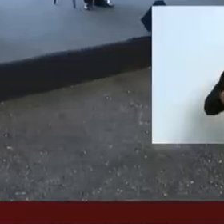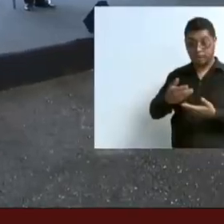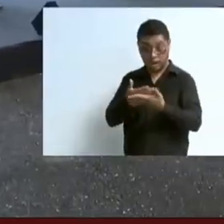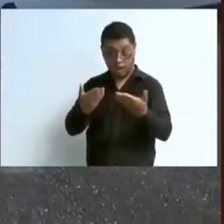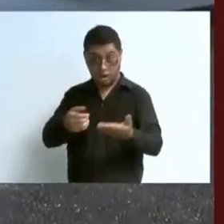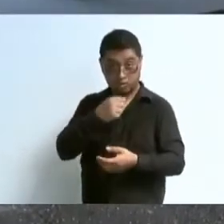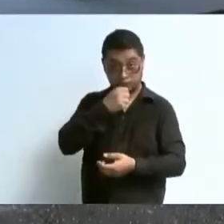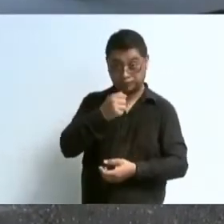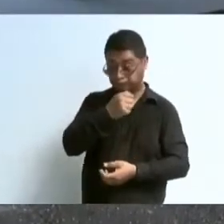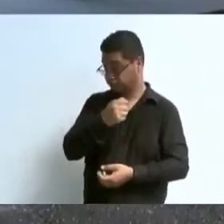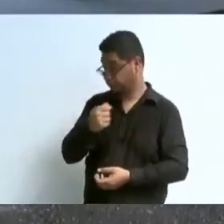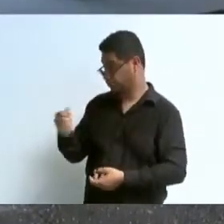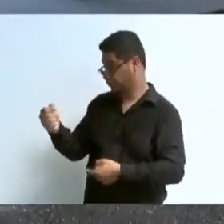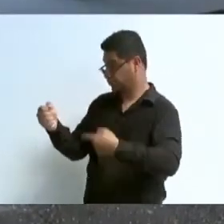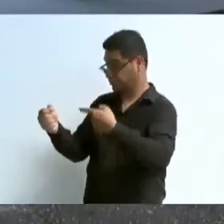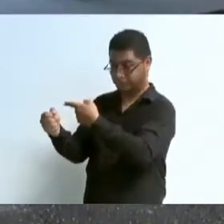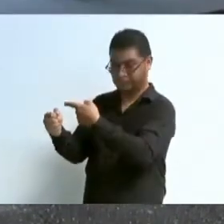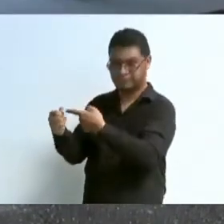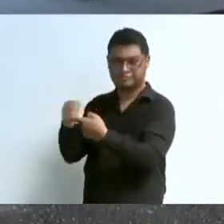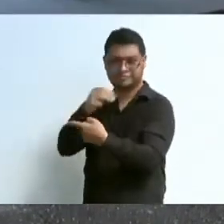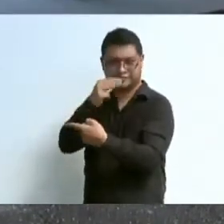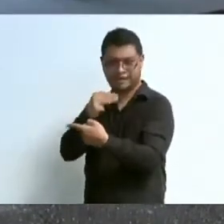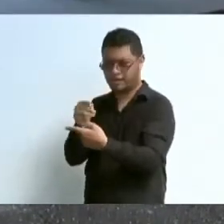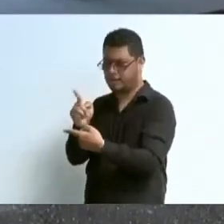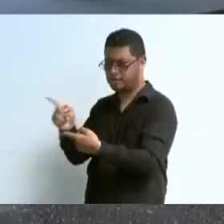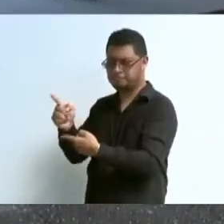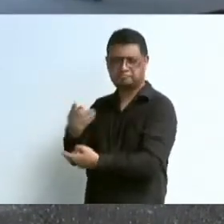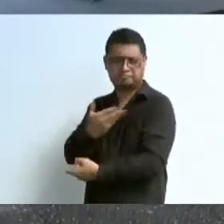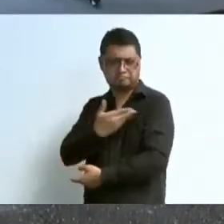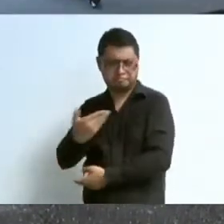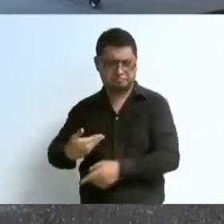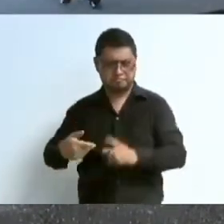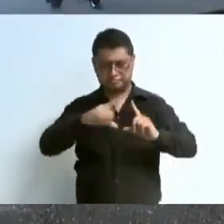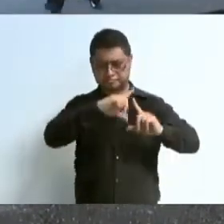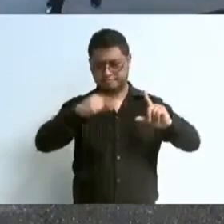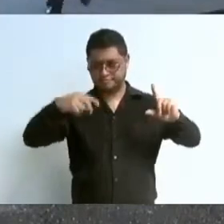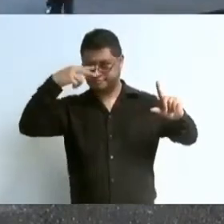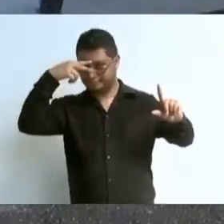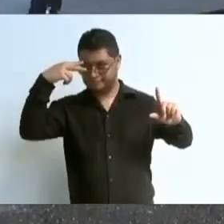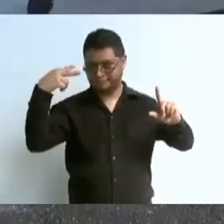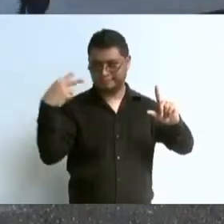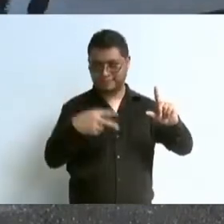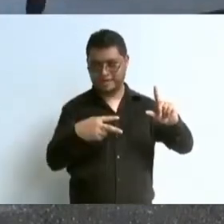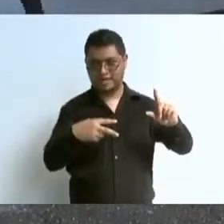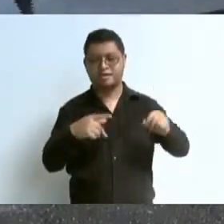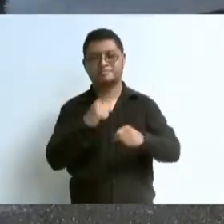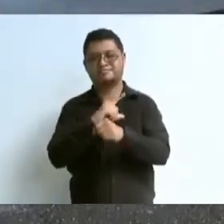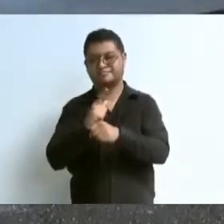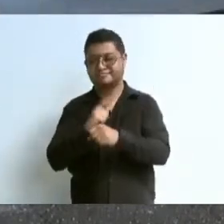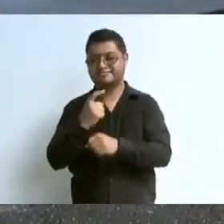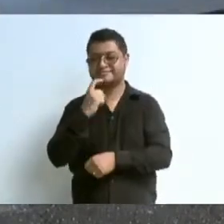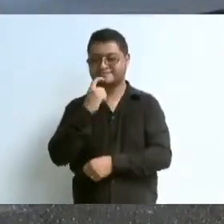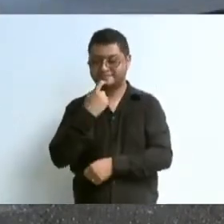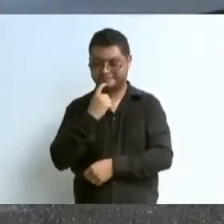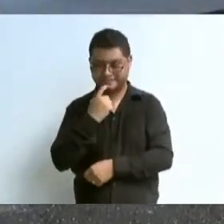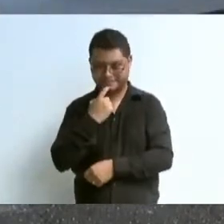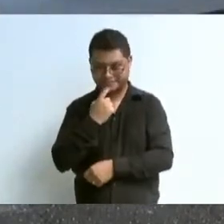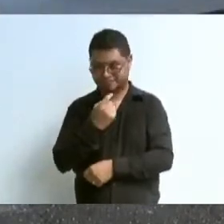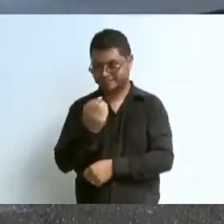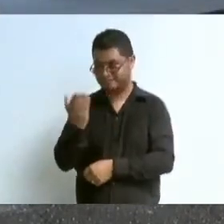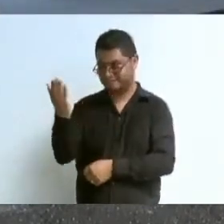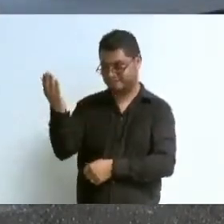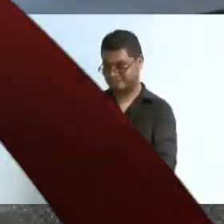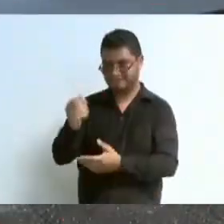Que nos dirige el presidente constitucional de los Estados Unidos mexicanos, licenciado Andrés Manuel